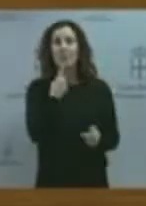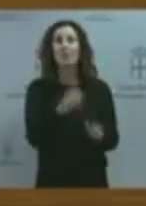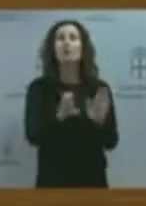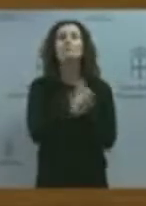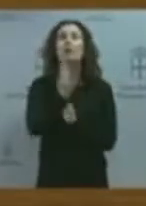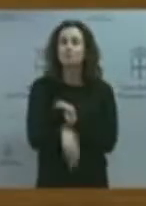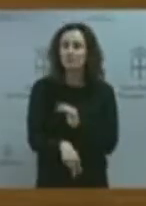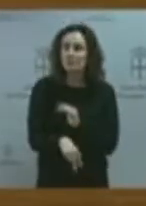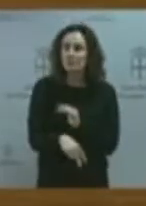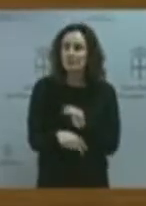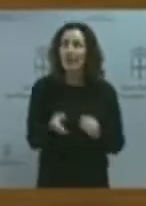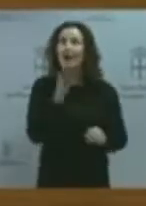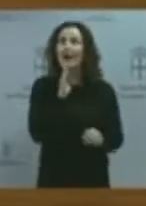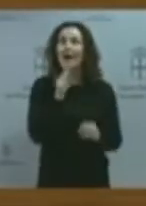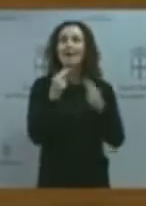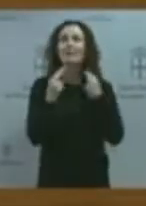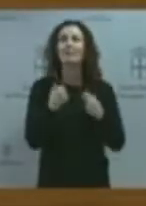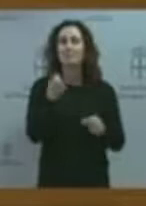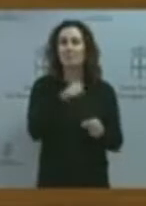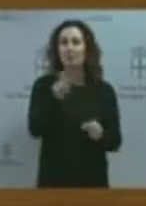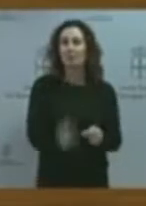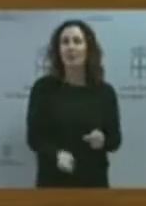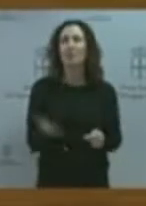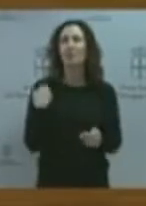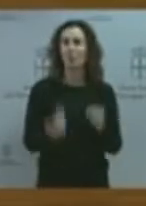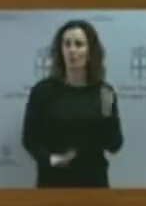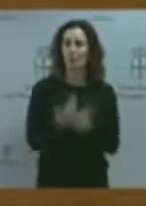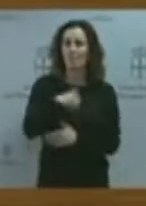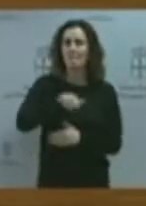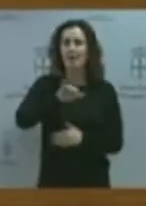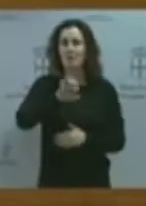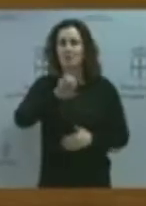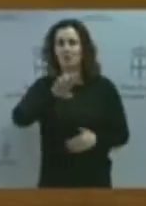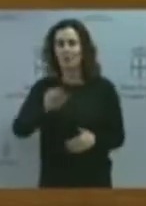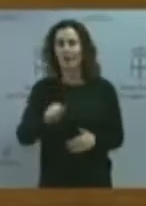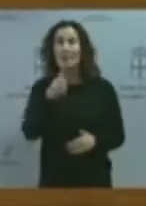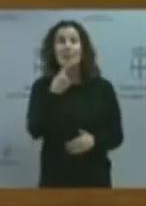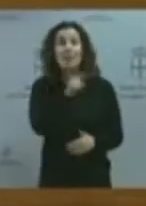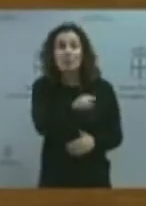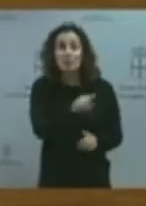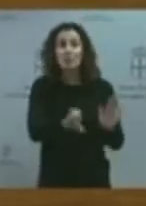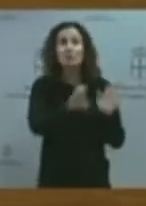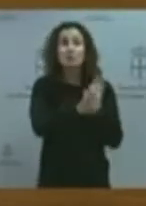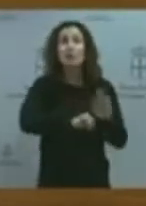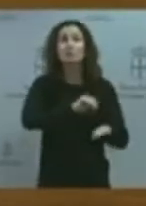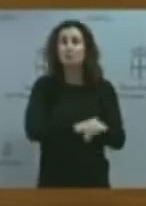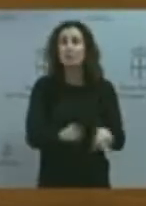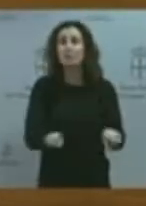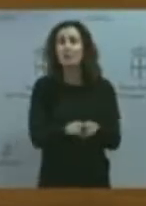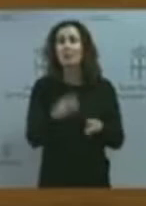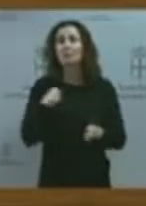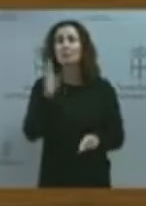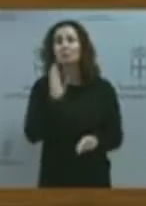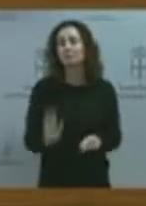mayoral el pasado día, ustedes son constitucionalistas a la Constitución como los carteristas a la cartera. ¿Cómo lo van a hacer si